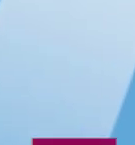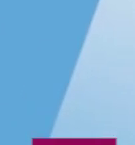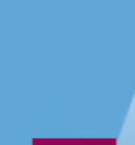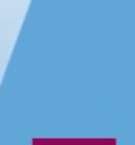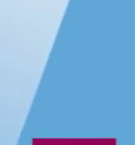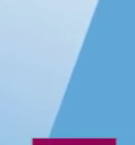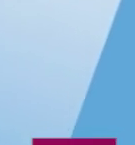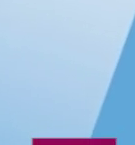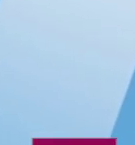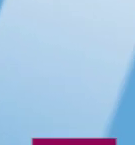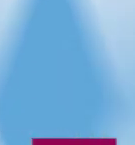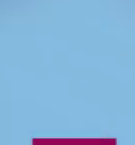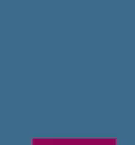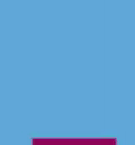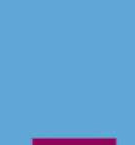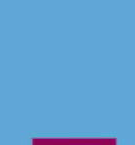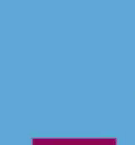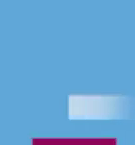Continuamos.